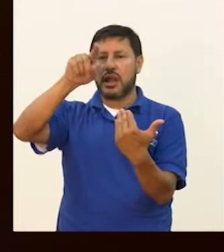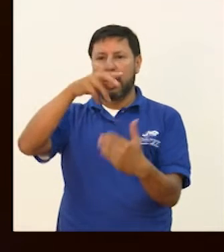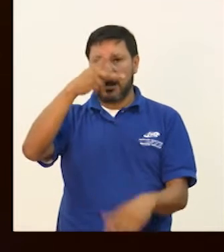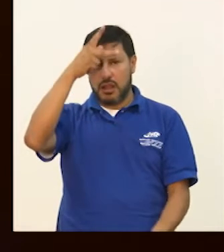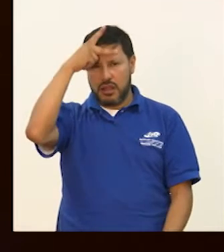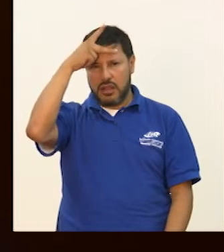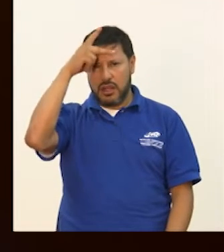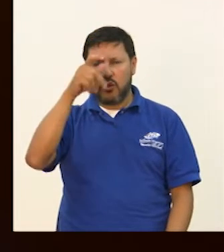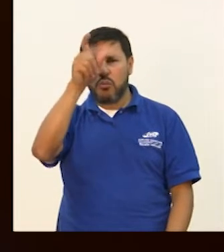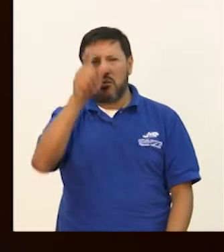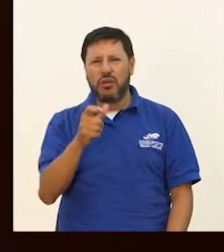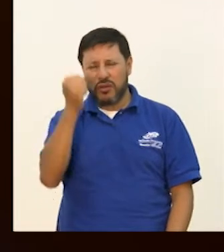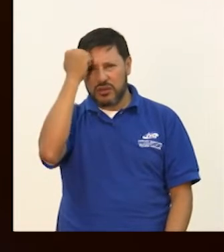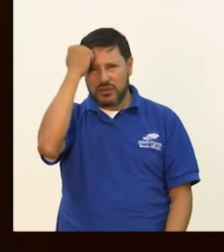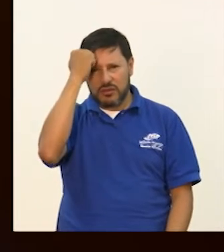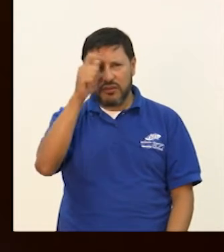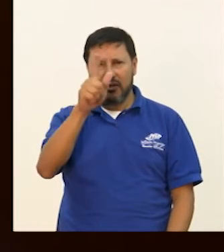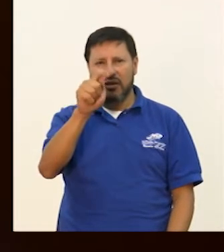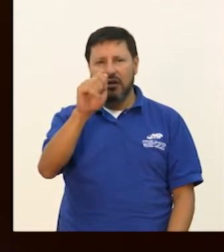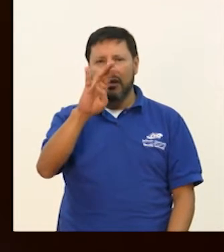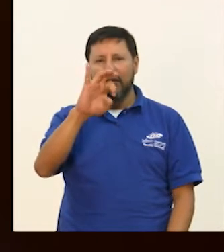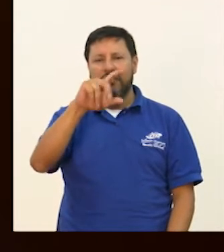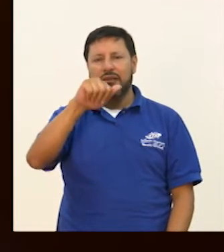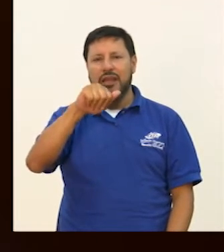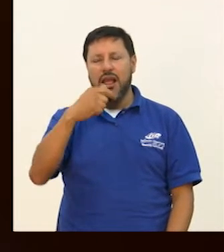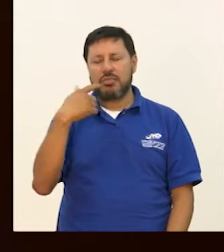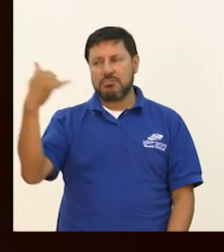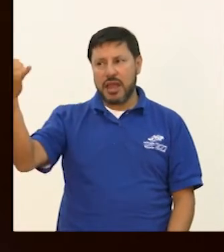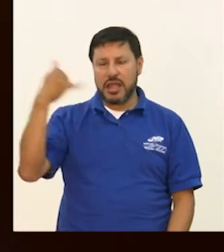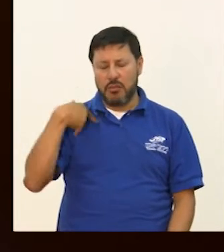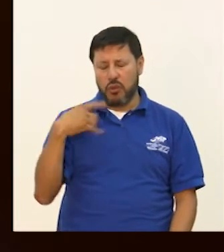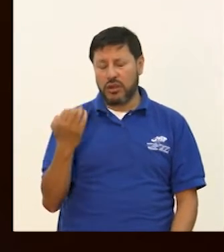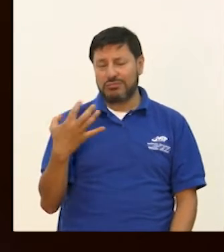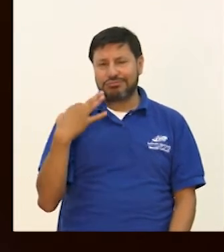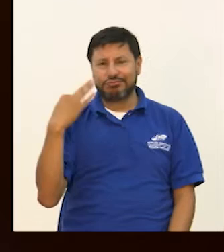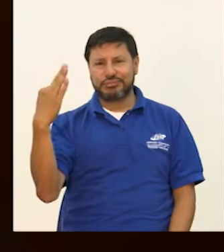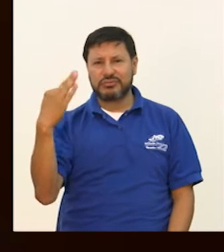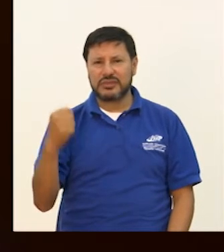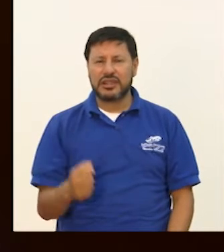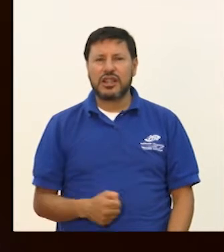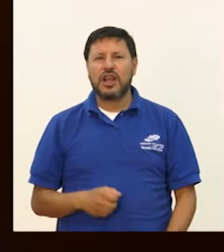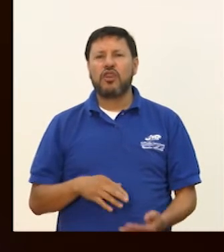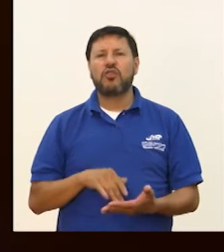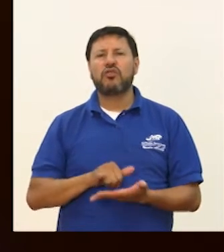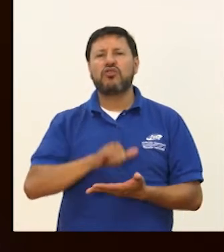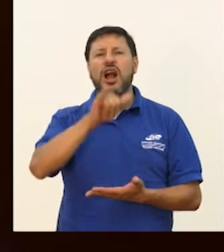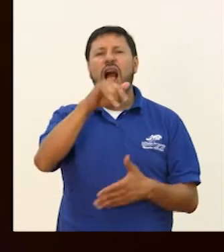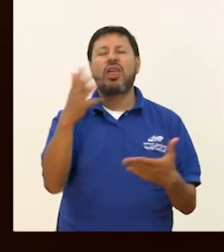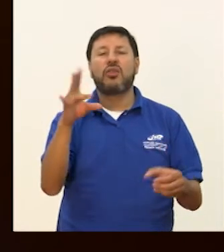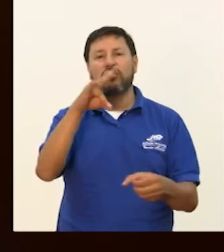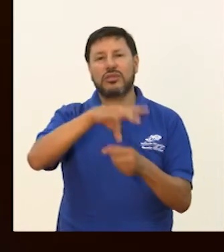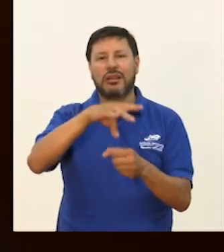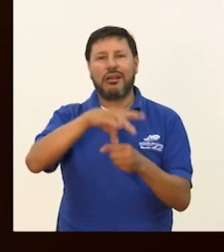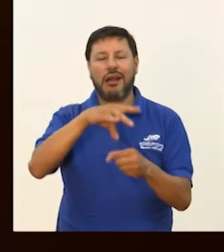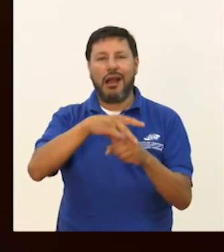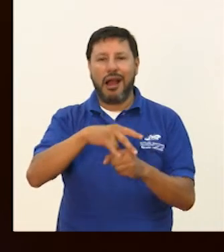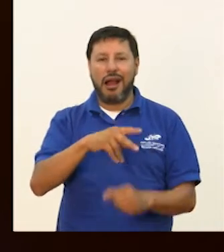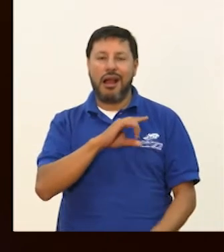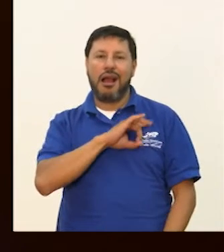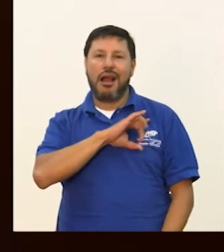que más que todo lo académico fue aprendizaje durante el trabajo. Fue con la empresa de Tata,